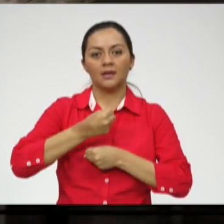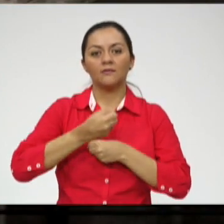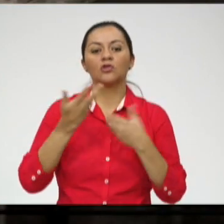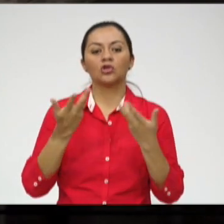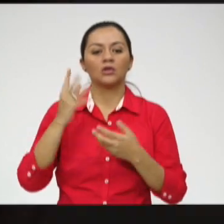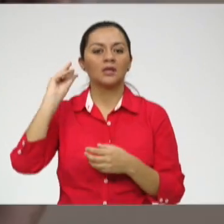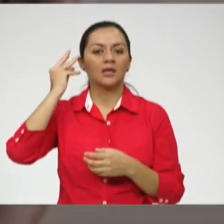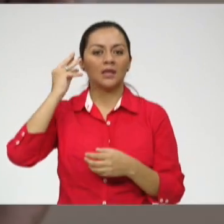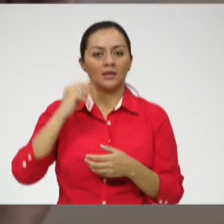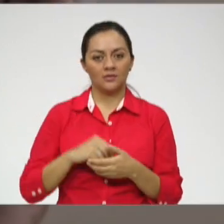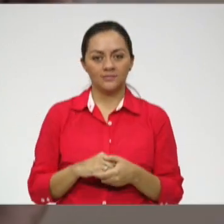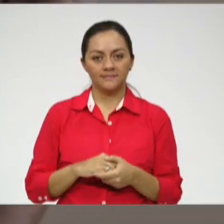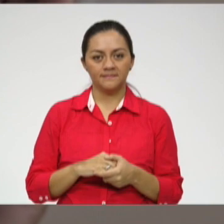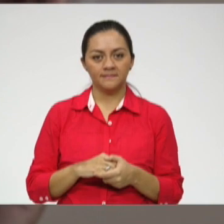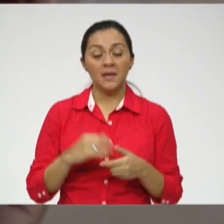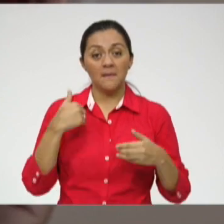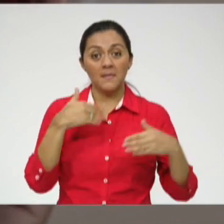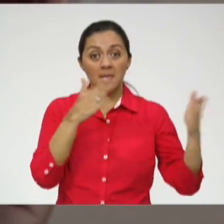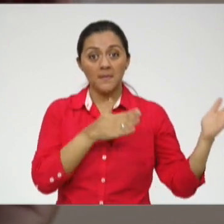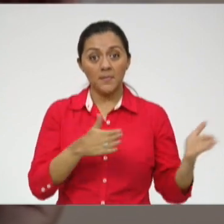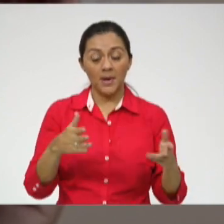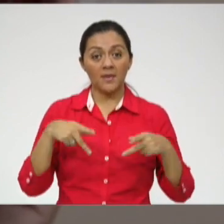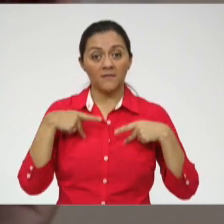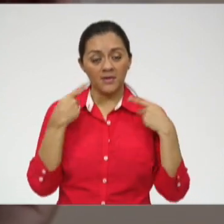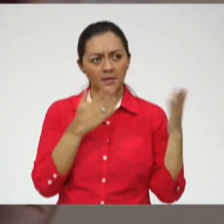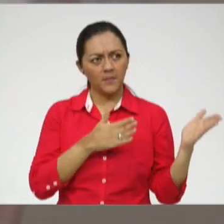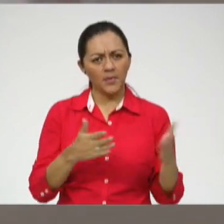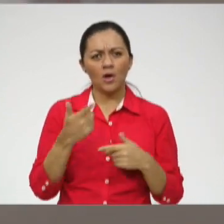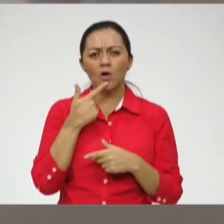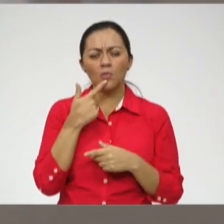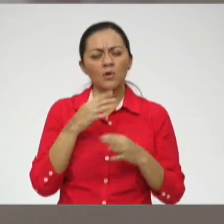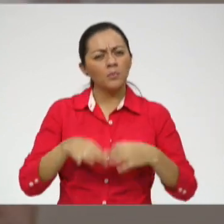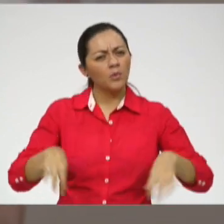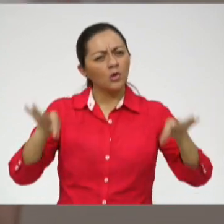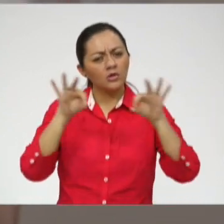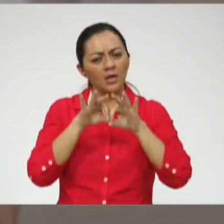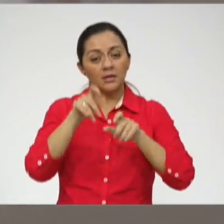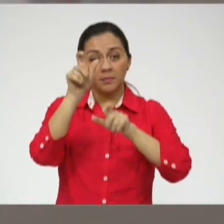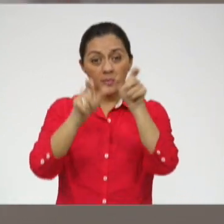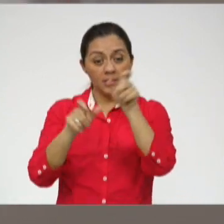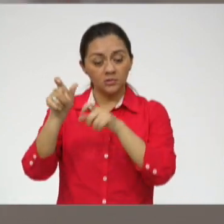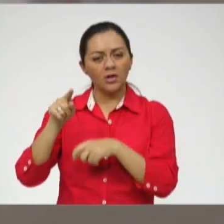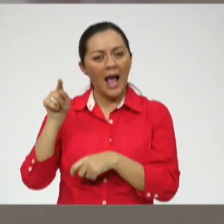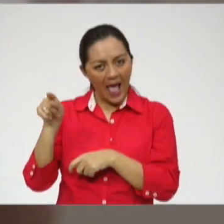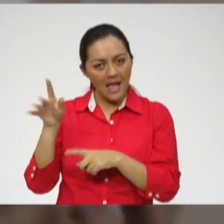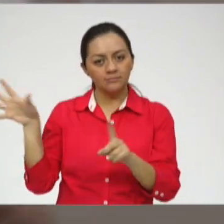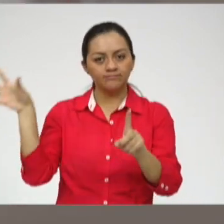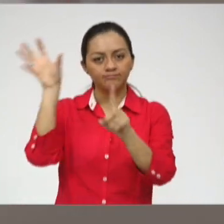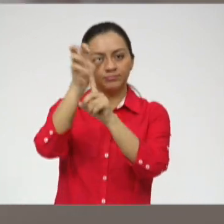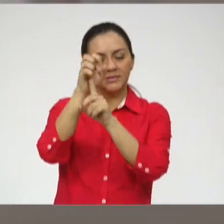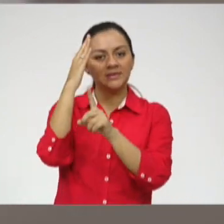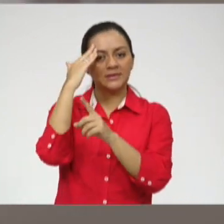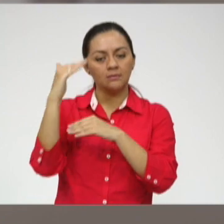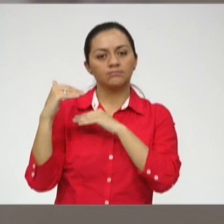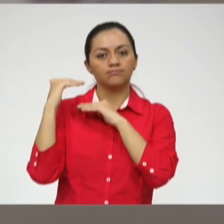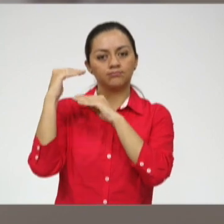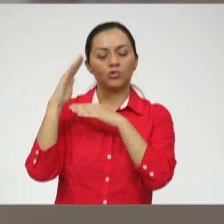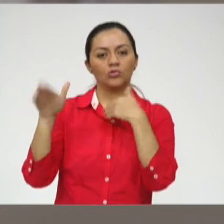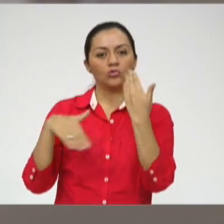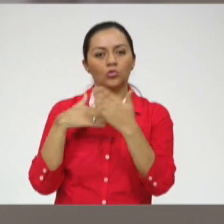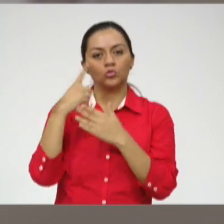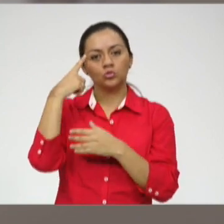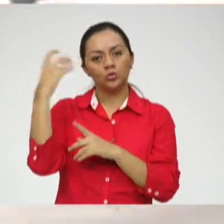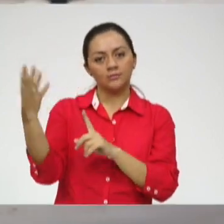comunicación. El plan de vida es trascendental para que la gente llegue al máximo de sus